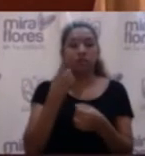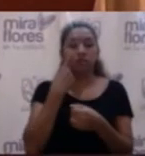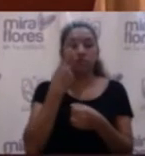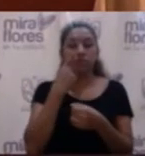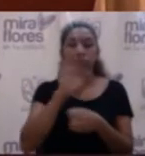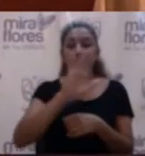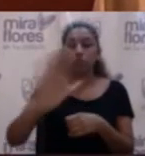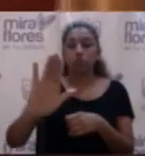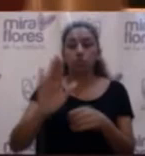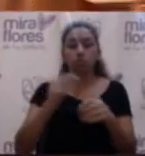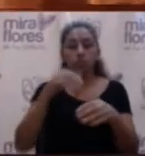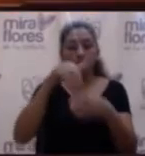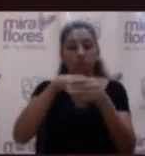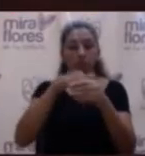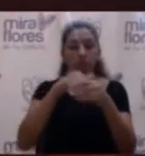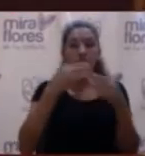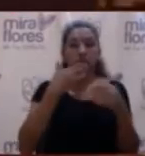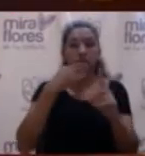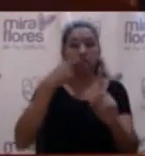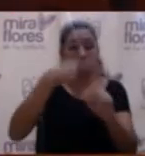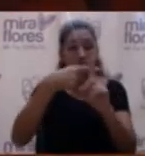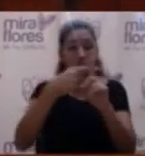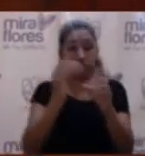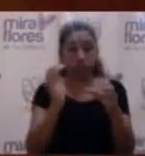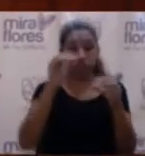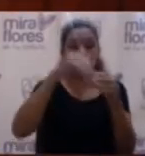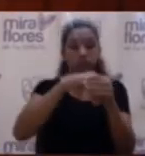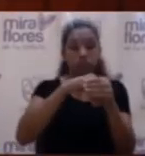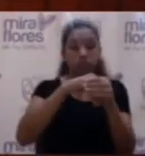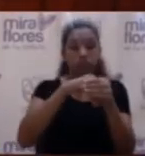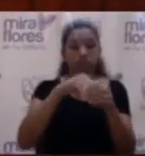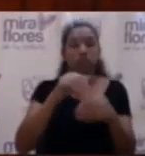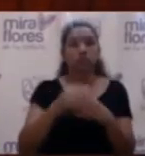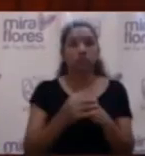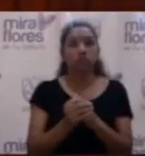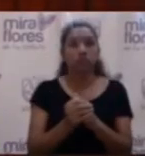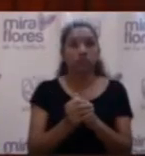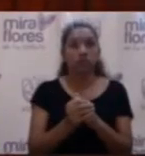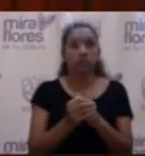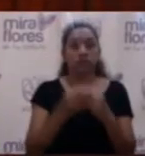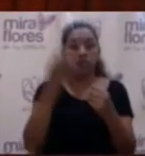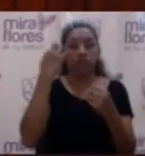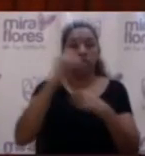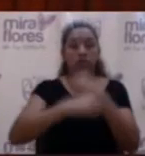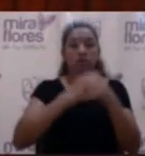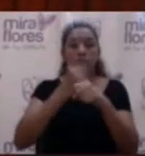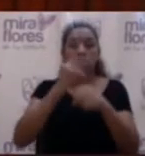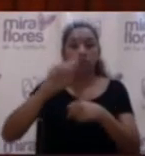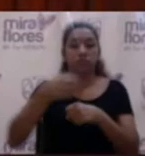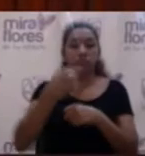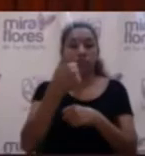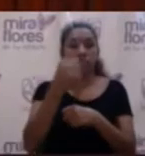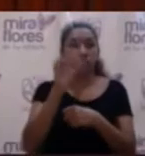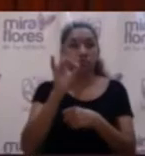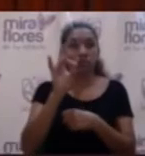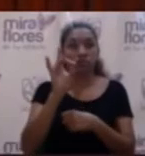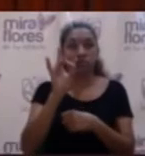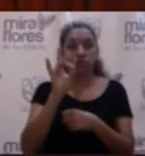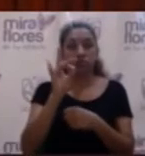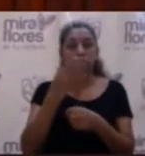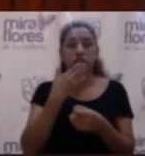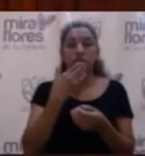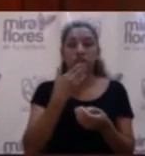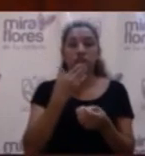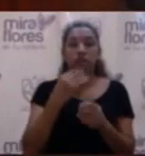voto. Aquellos miembros del Consejo que estén a favor de aprobar este presupuesto inicial de apertura para el año 2018, sirvan a